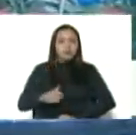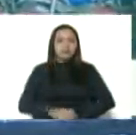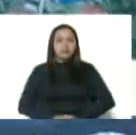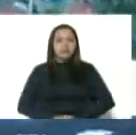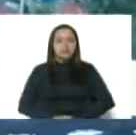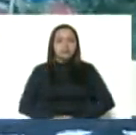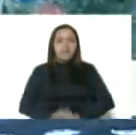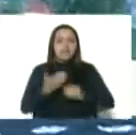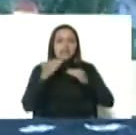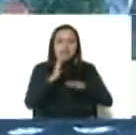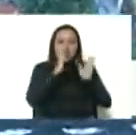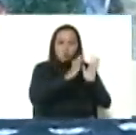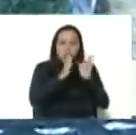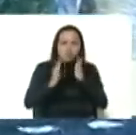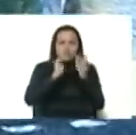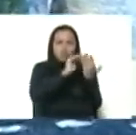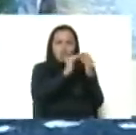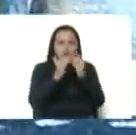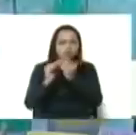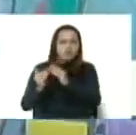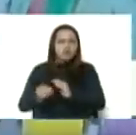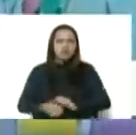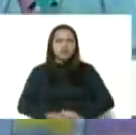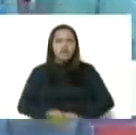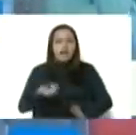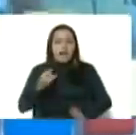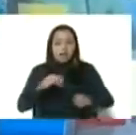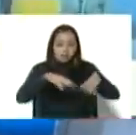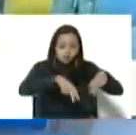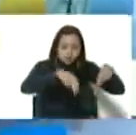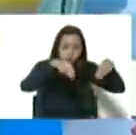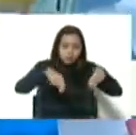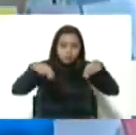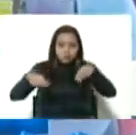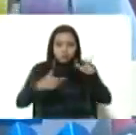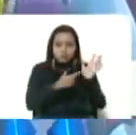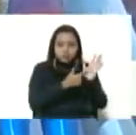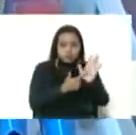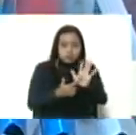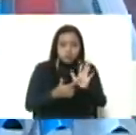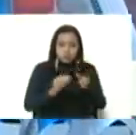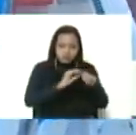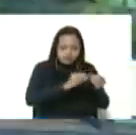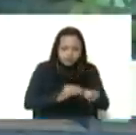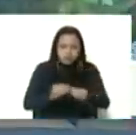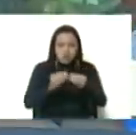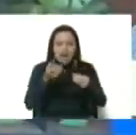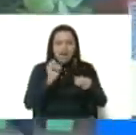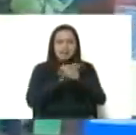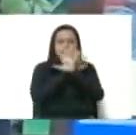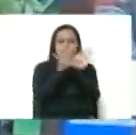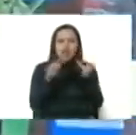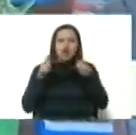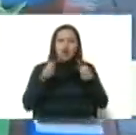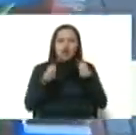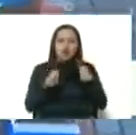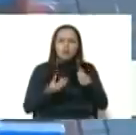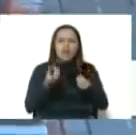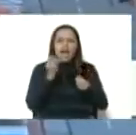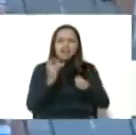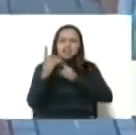organización que tienen estas comunas, ya tienen su maqueta, su cartografía, tienen clara la situación, tienen un